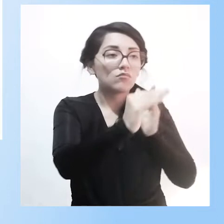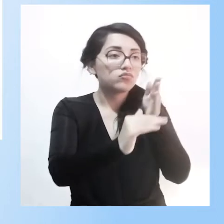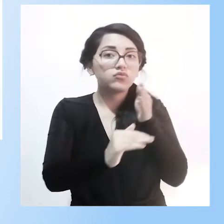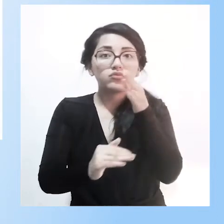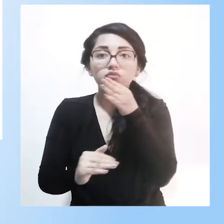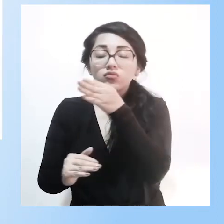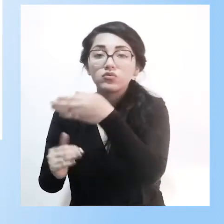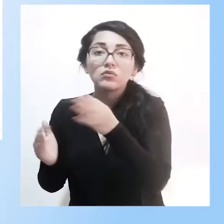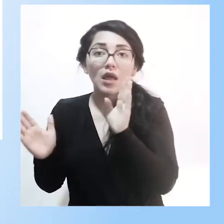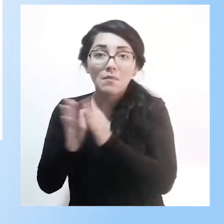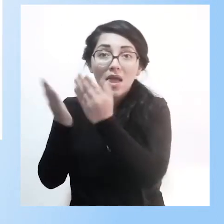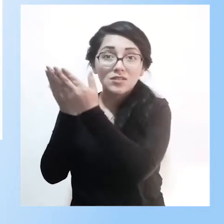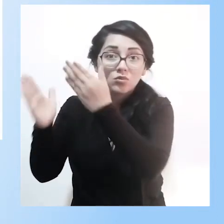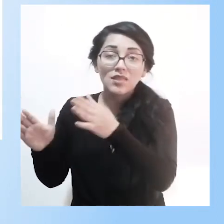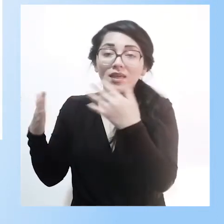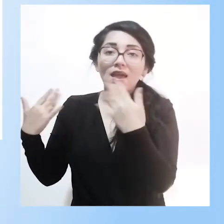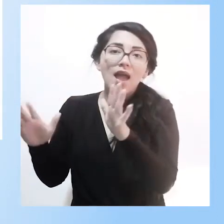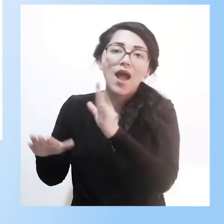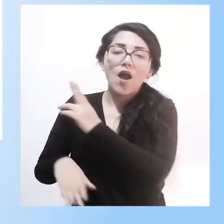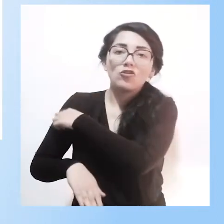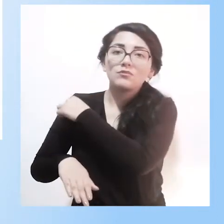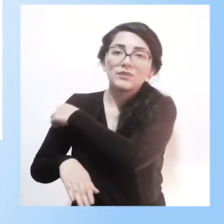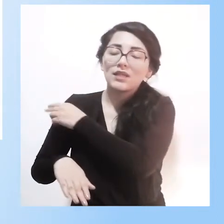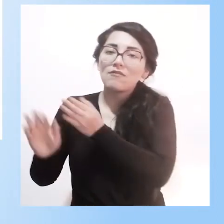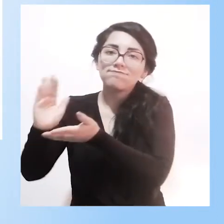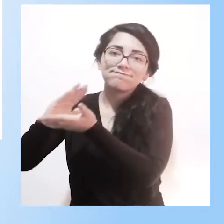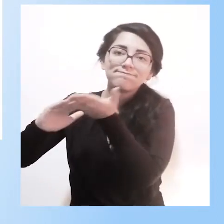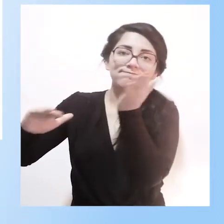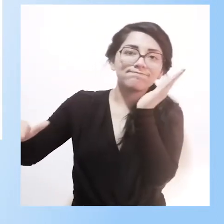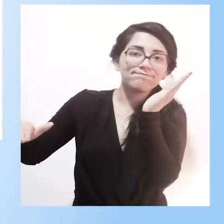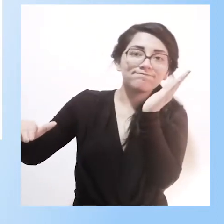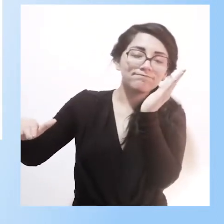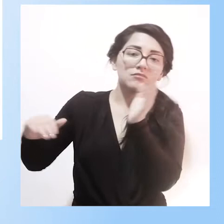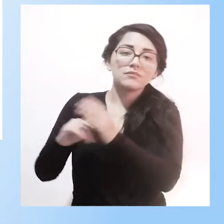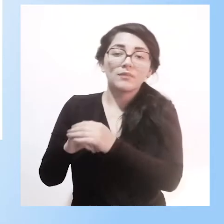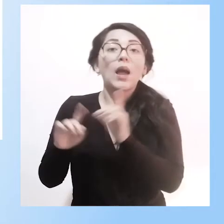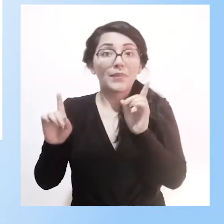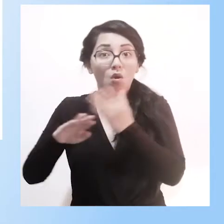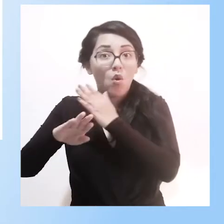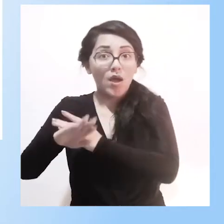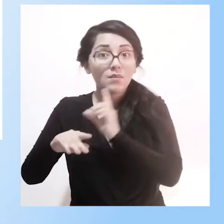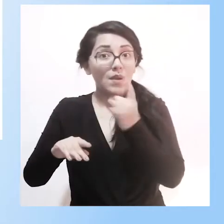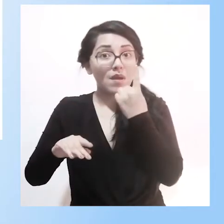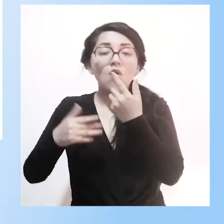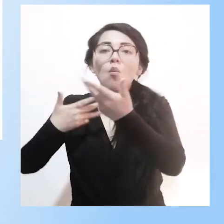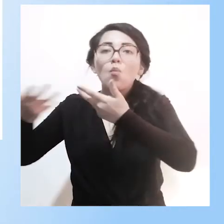el alumno deja el centro hospitalario, pero antes también porque hay una coordinación